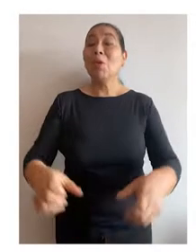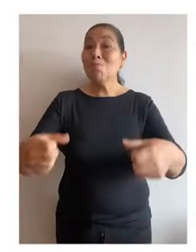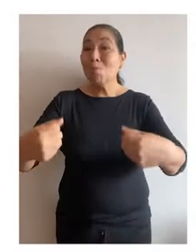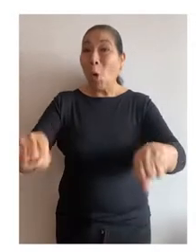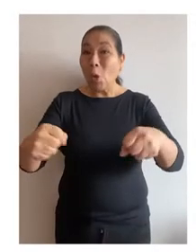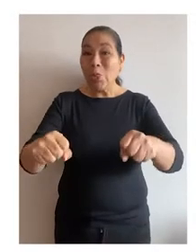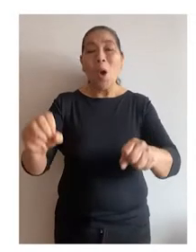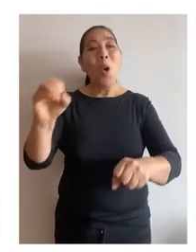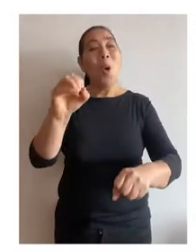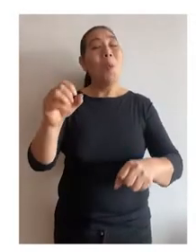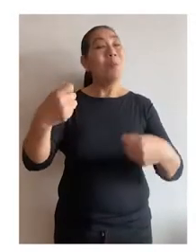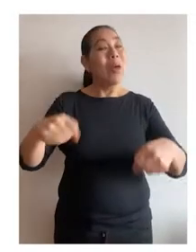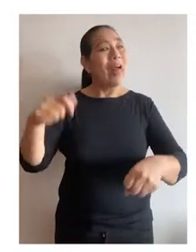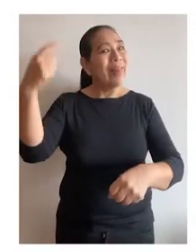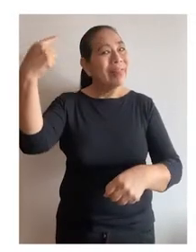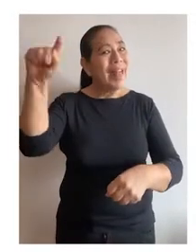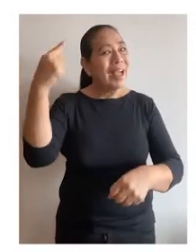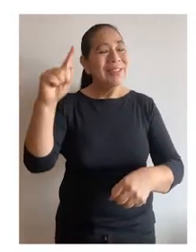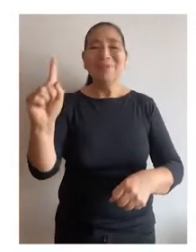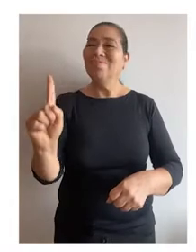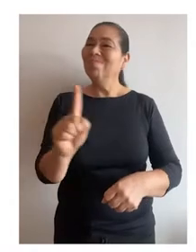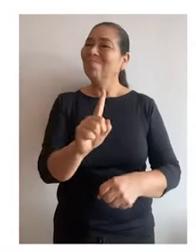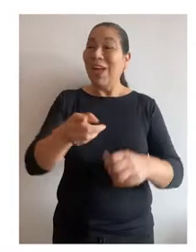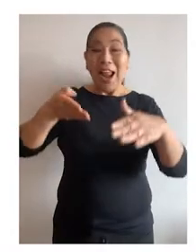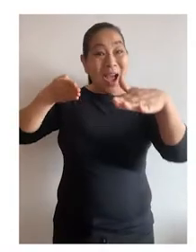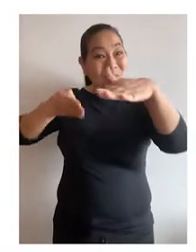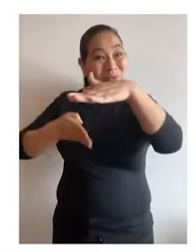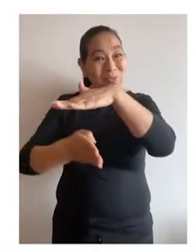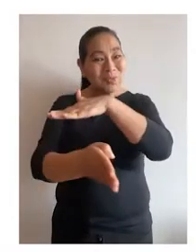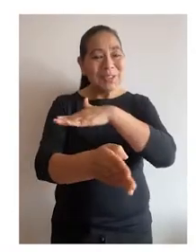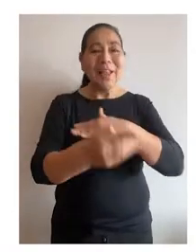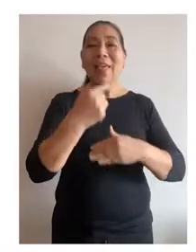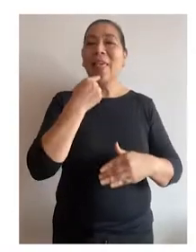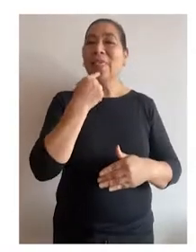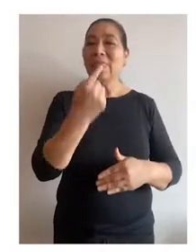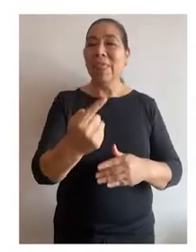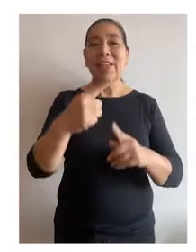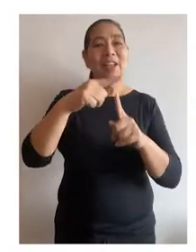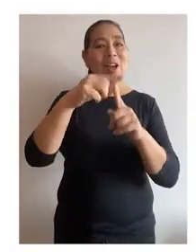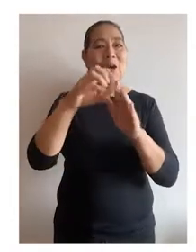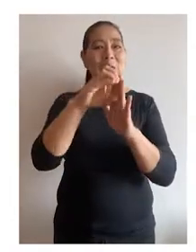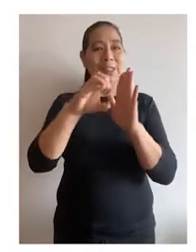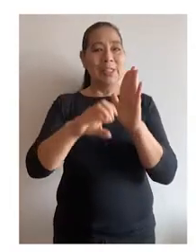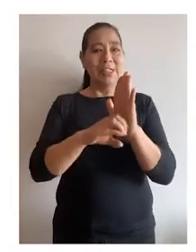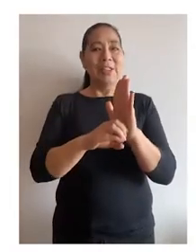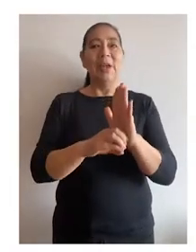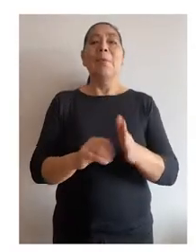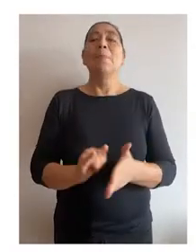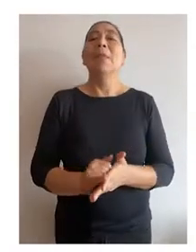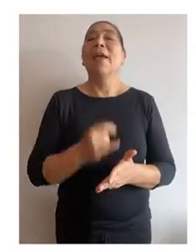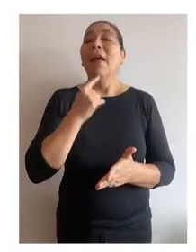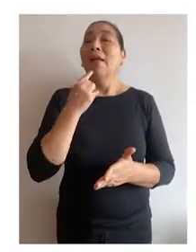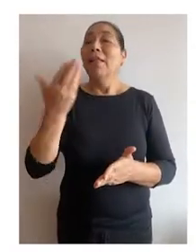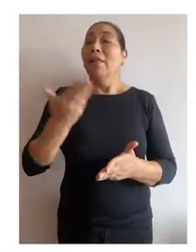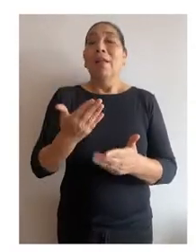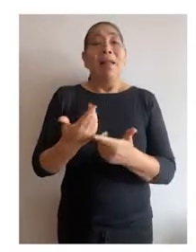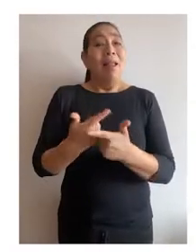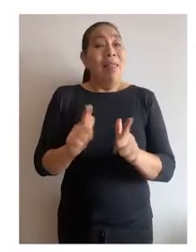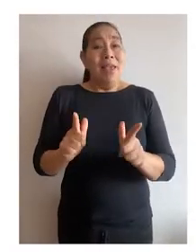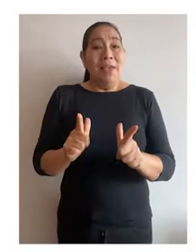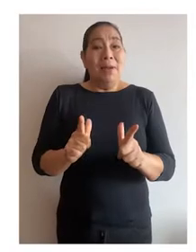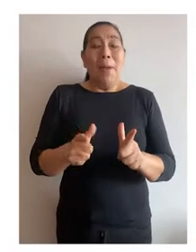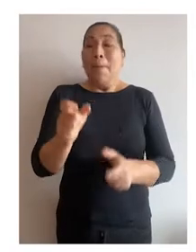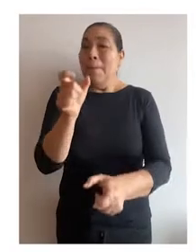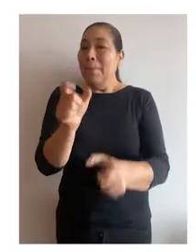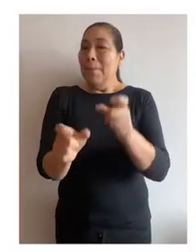Motos y mototaxis no podrán circular por vías expresas de Lima. Así lo determinó el TC, ya que el derecho constitucional al